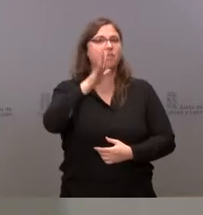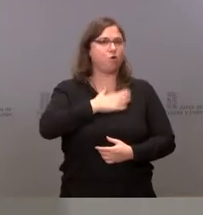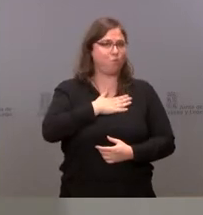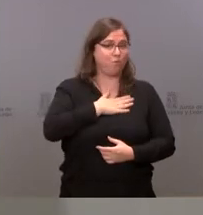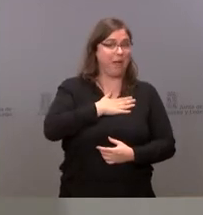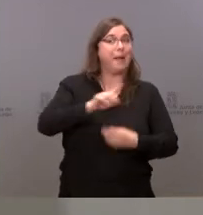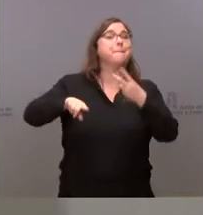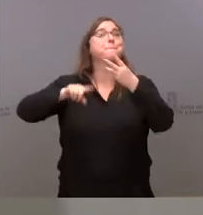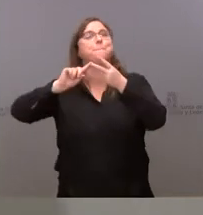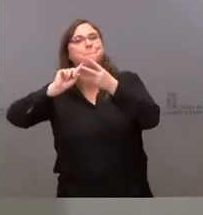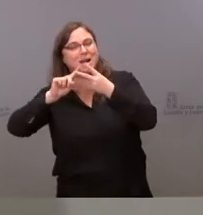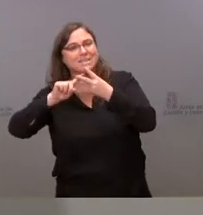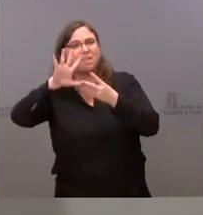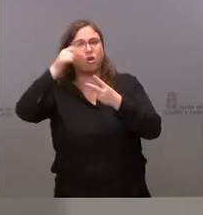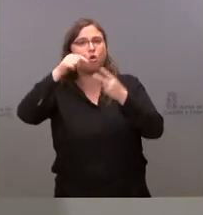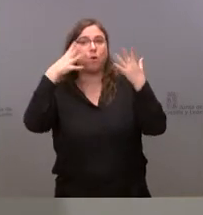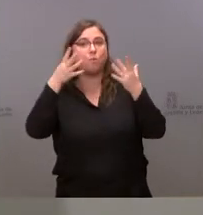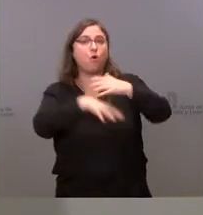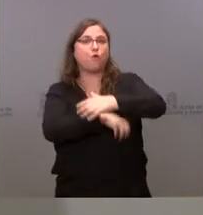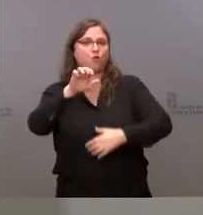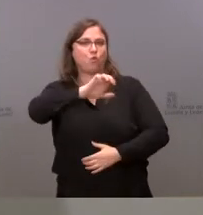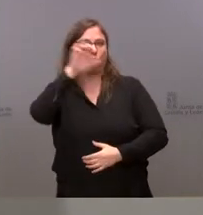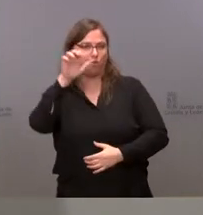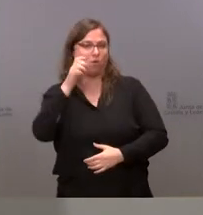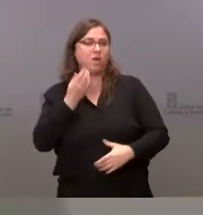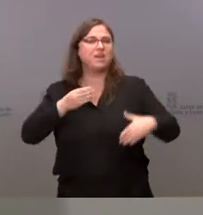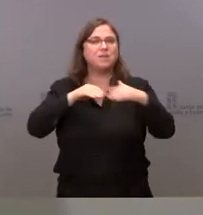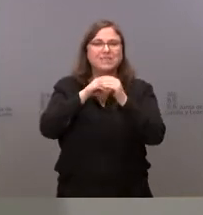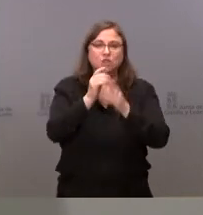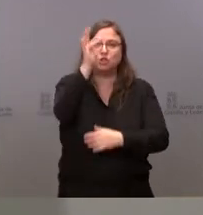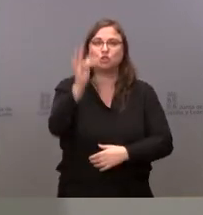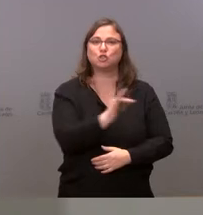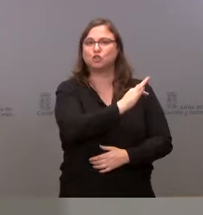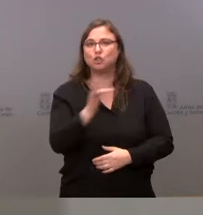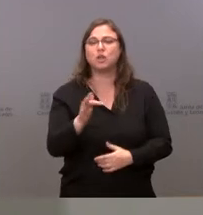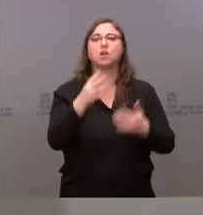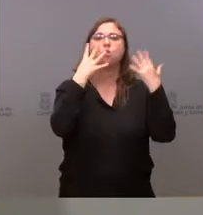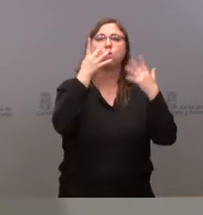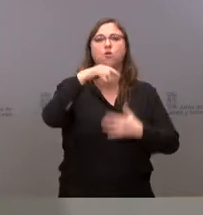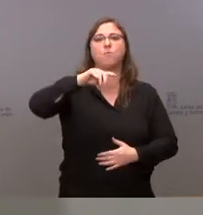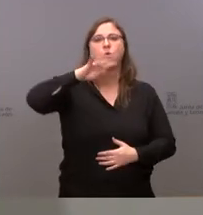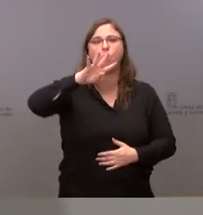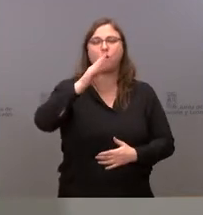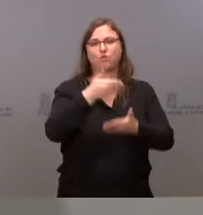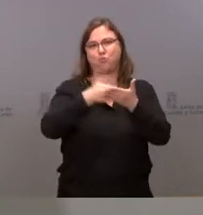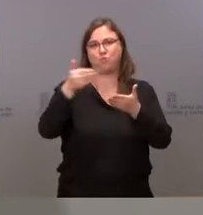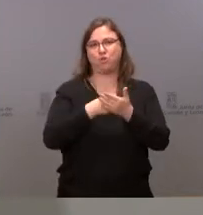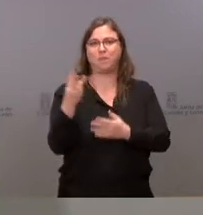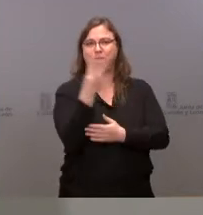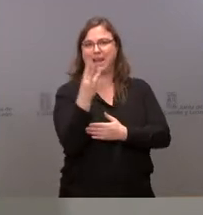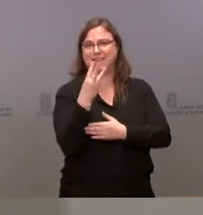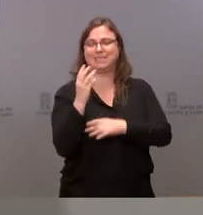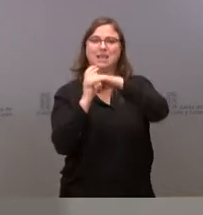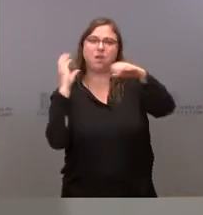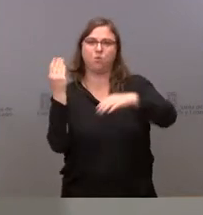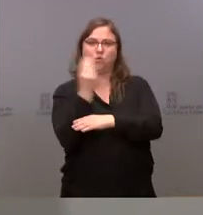,9 millones de euros de fondos europeos para una inversión total de 9,4 millones en esas tres estaciones de autobuses.